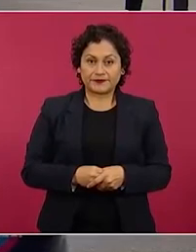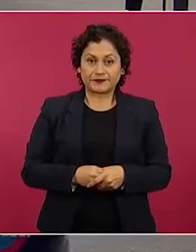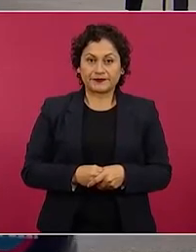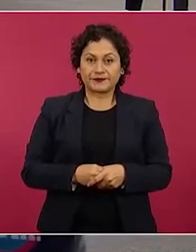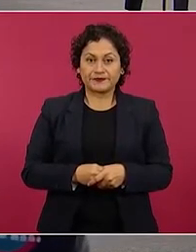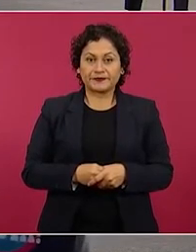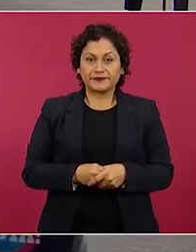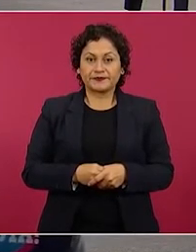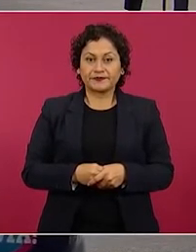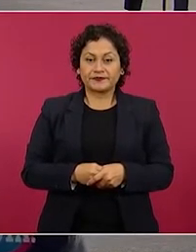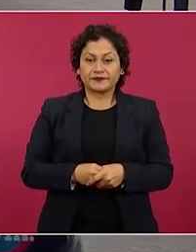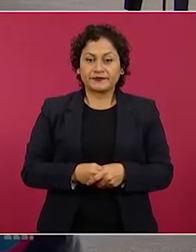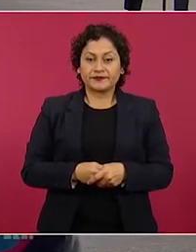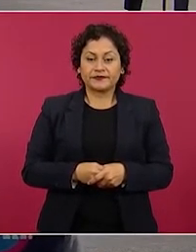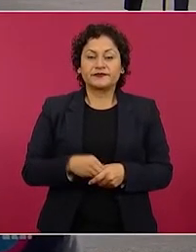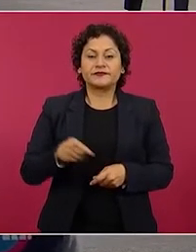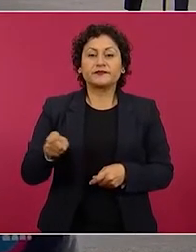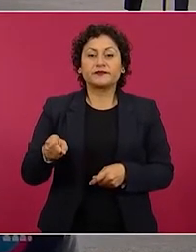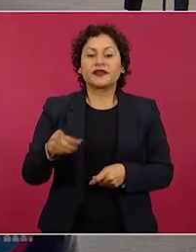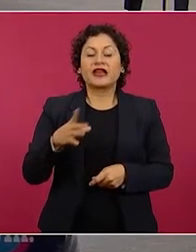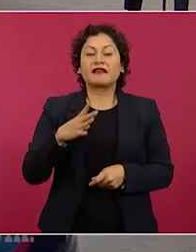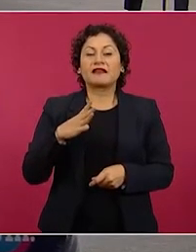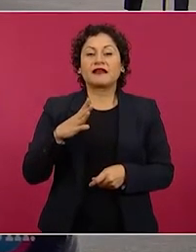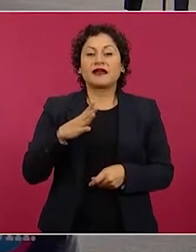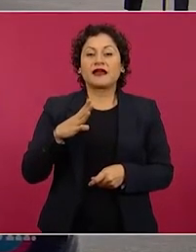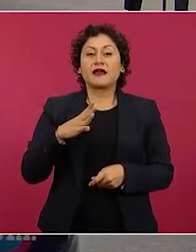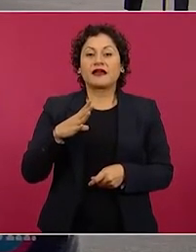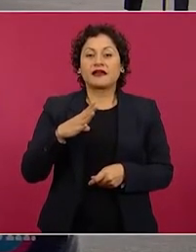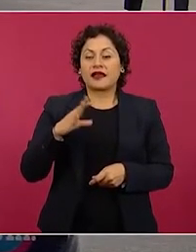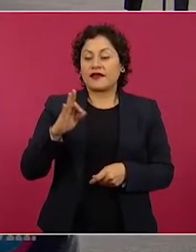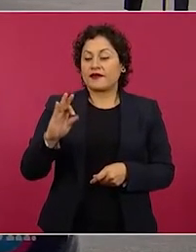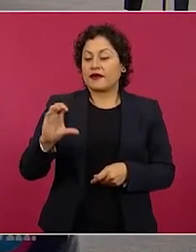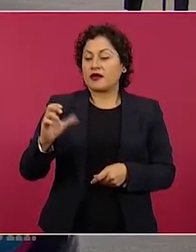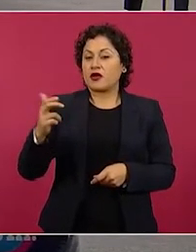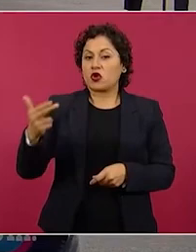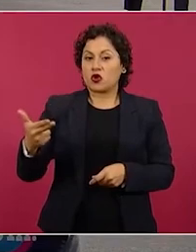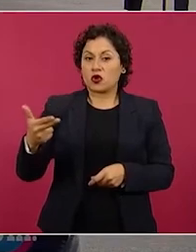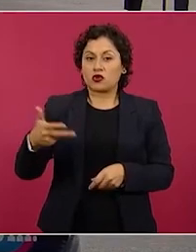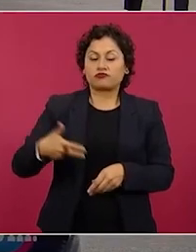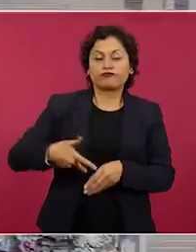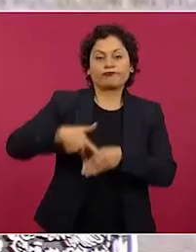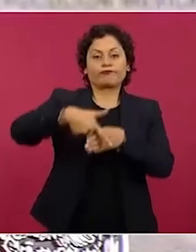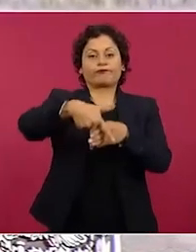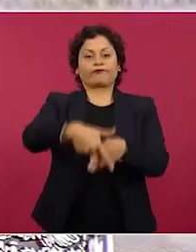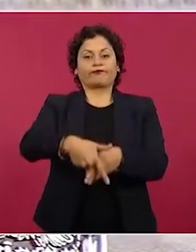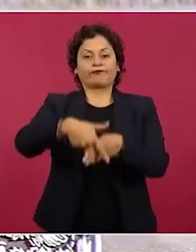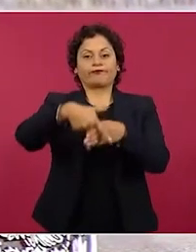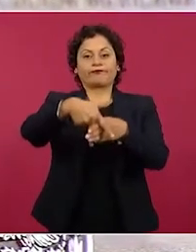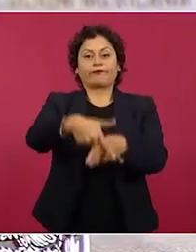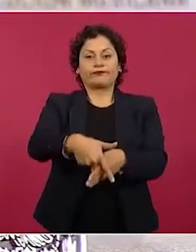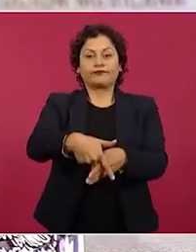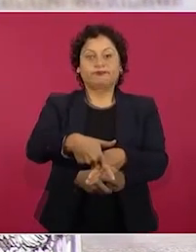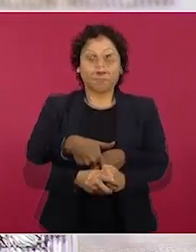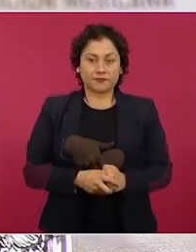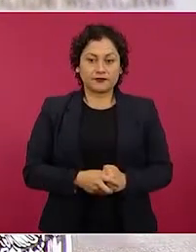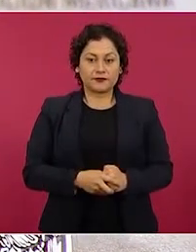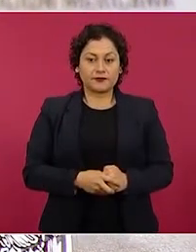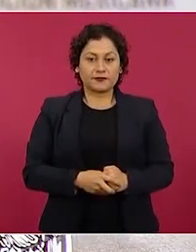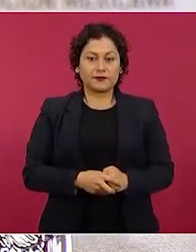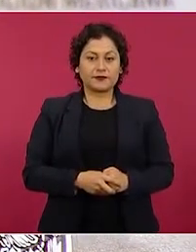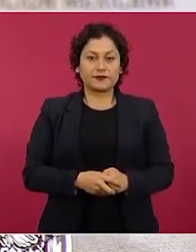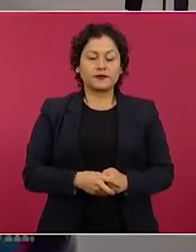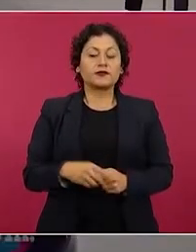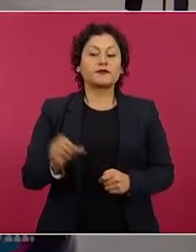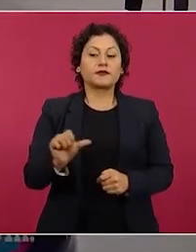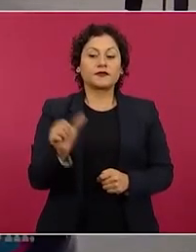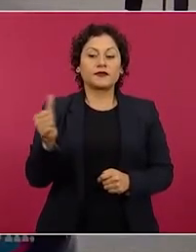Está Calderón a caballo, es como el Día de la Lealtad. ¿Y